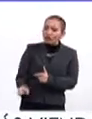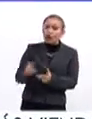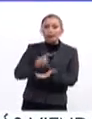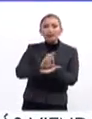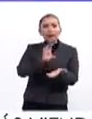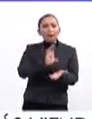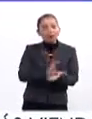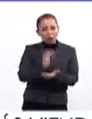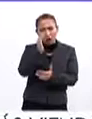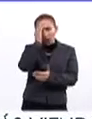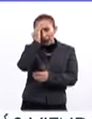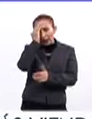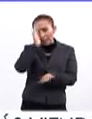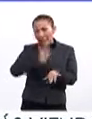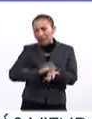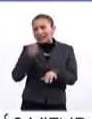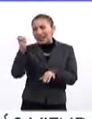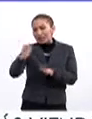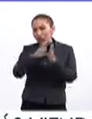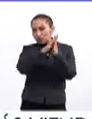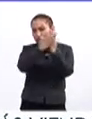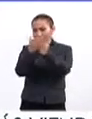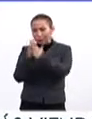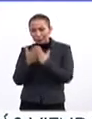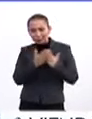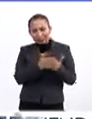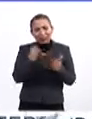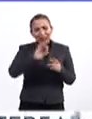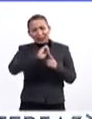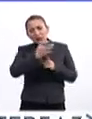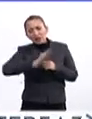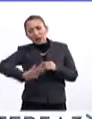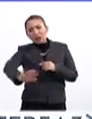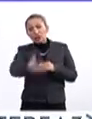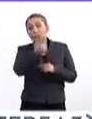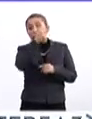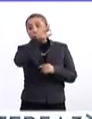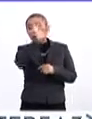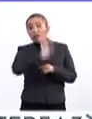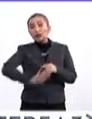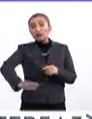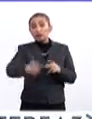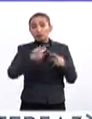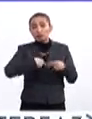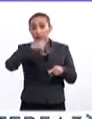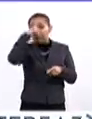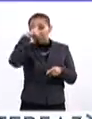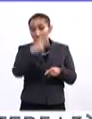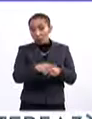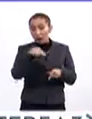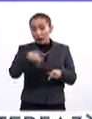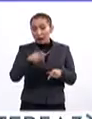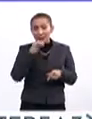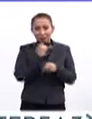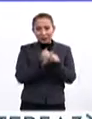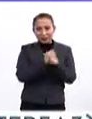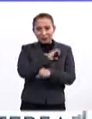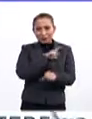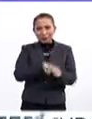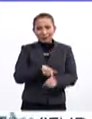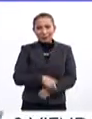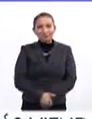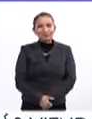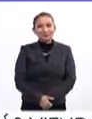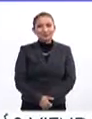discapacidad? Vamos a conocer más sobre esta condición que vive el 6% de la población en México en el siguiente trabajo especial.